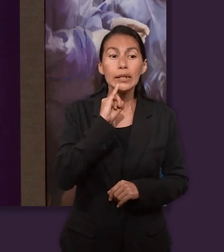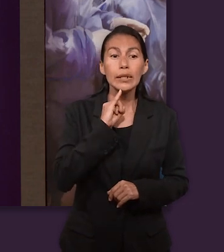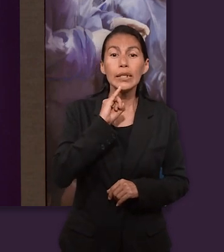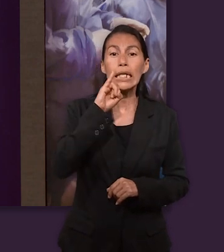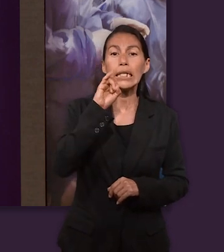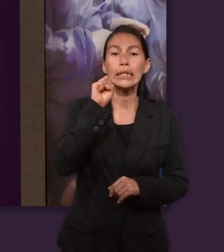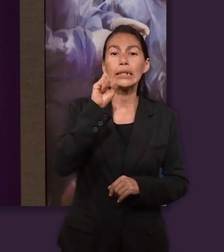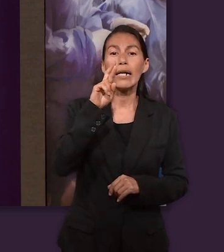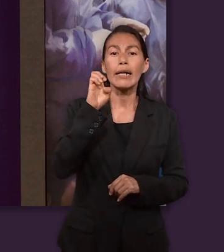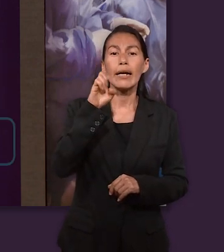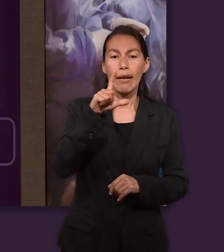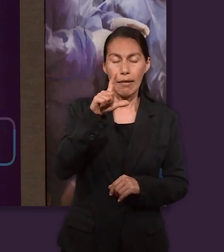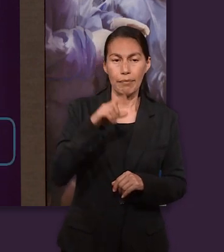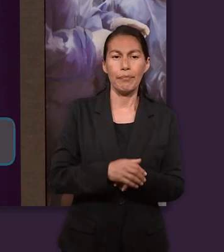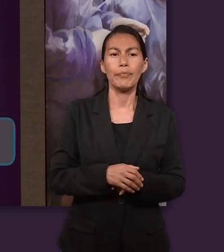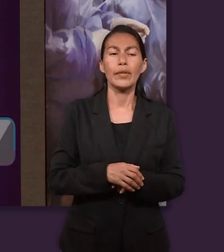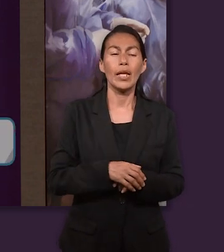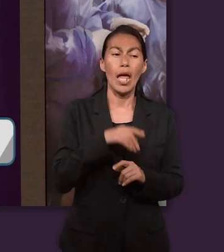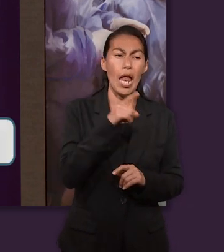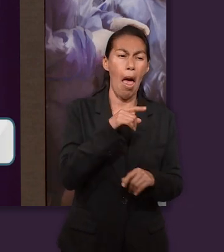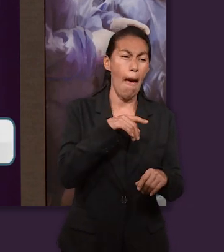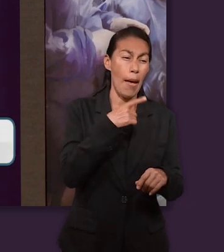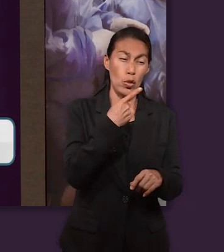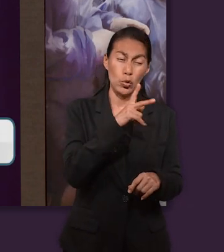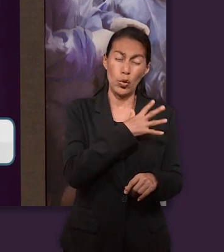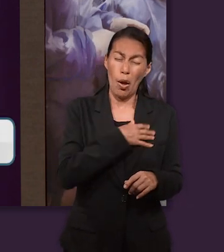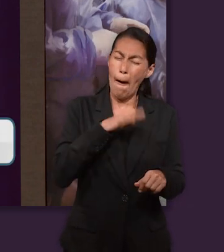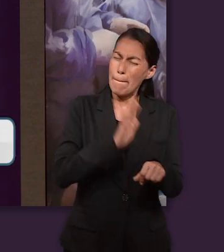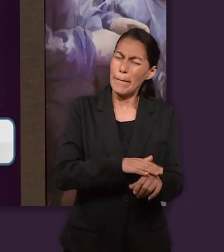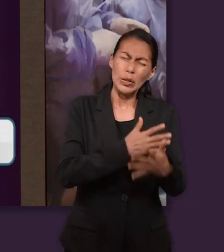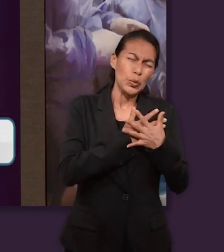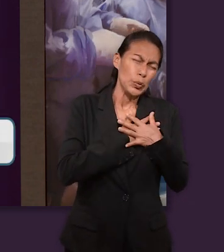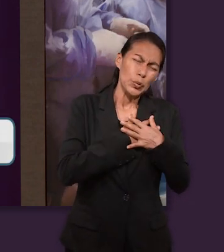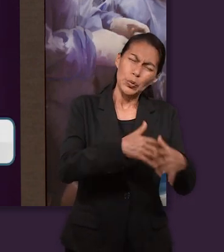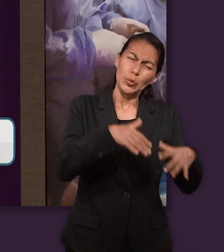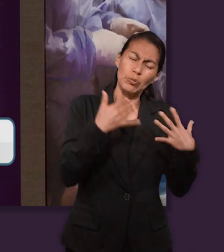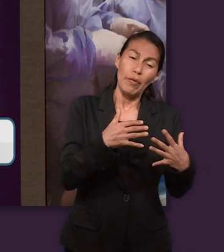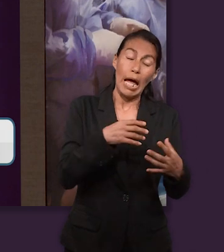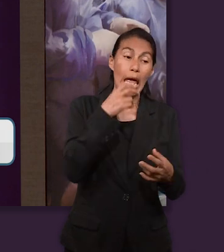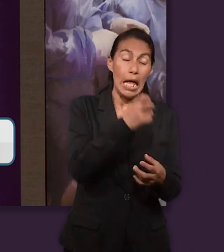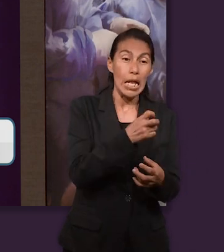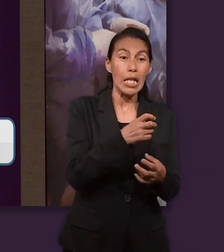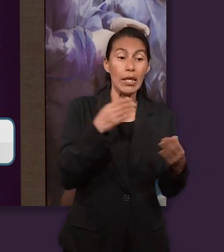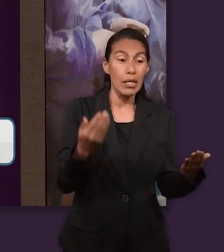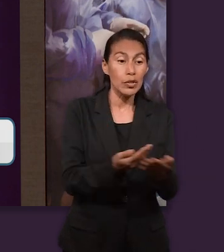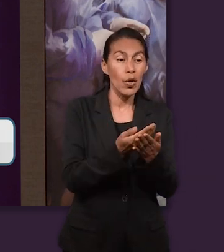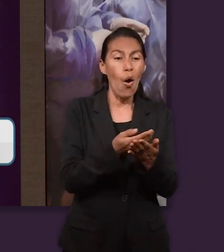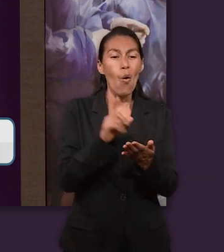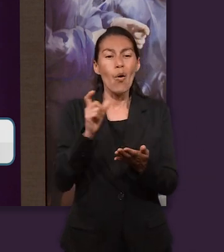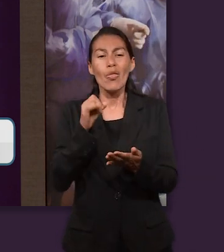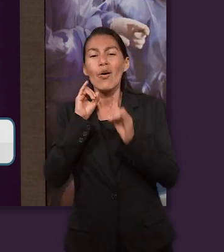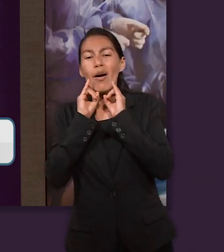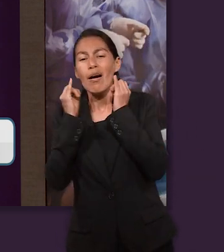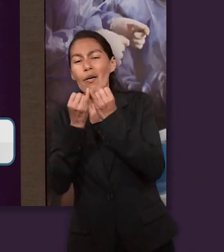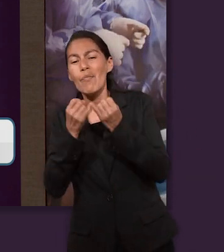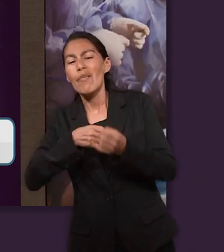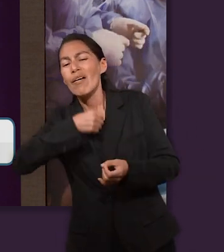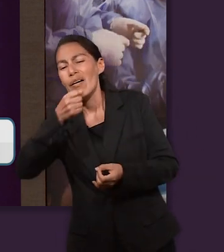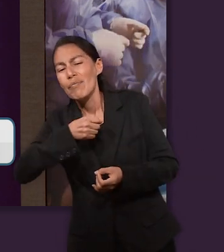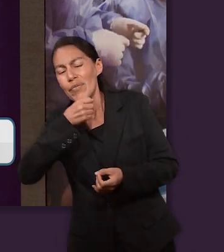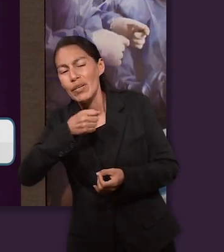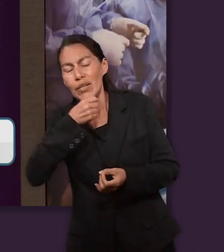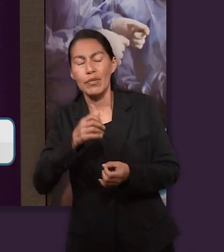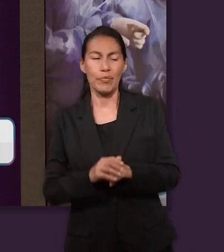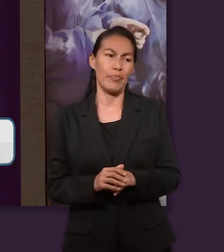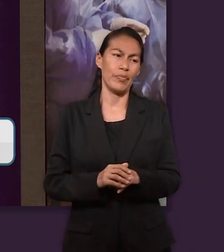4, perdón, dice. Israel amaba a José más que a todos sus hijos porque lo había tenido en su vejez y le hizo